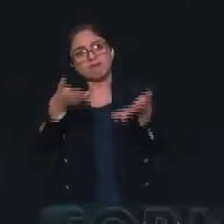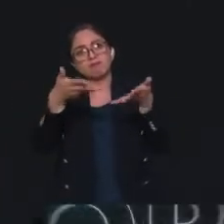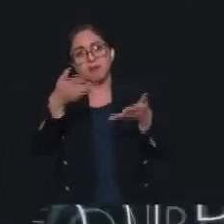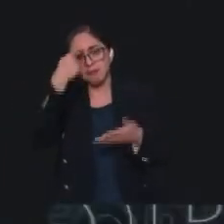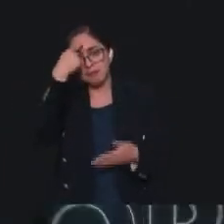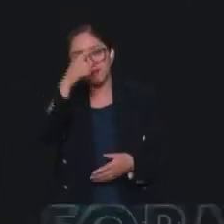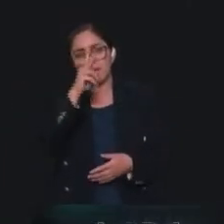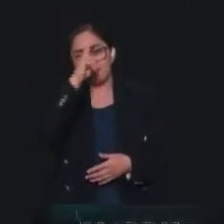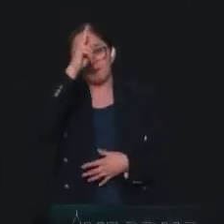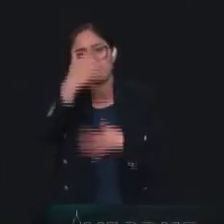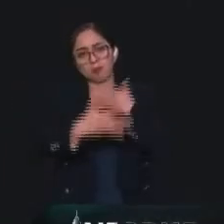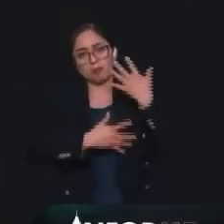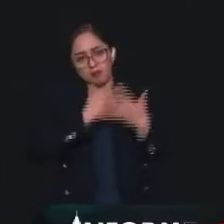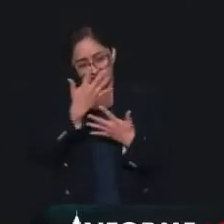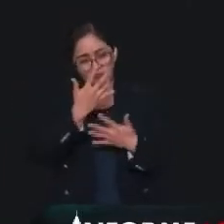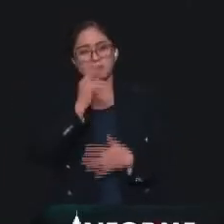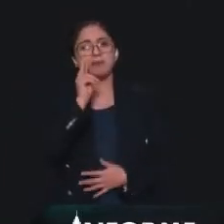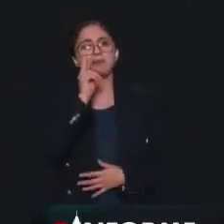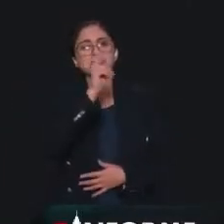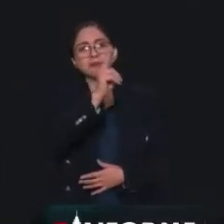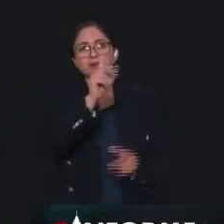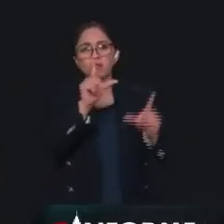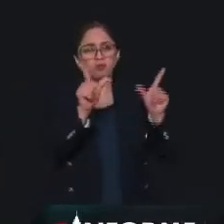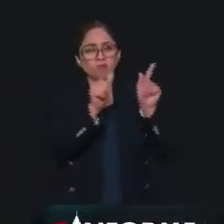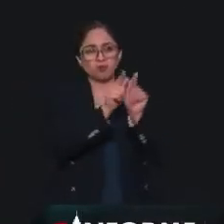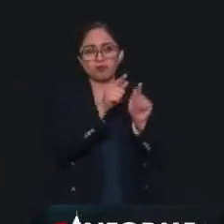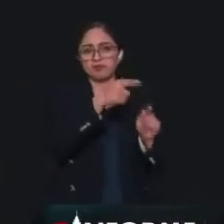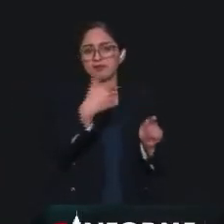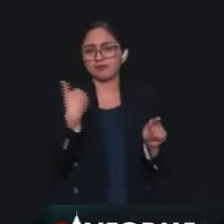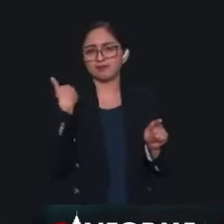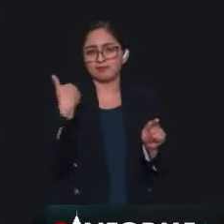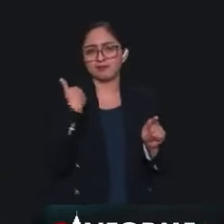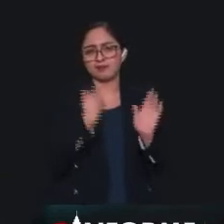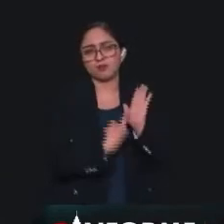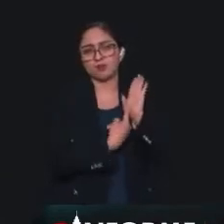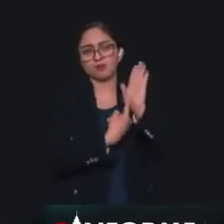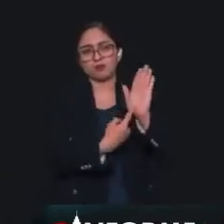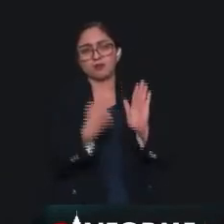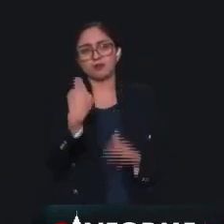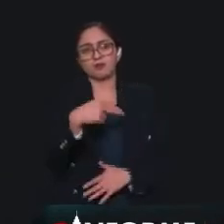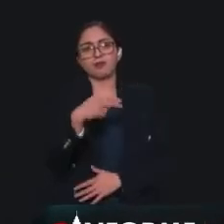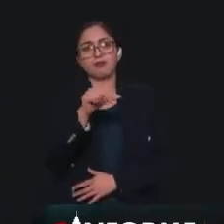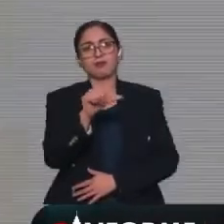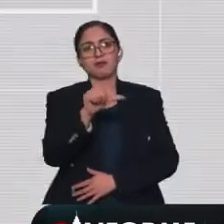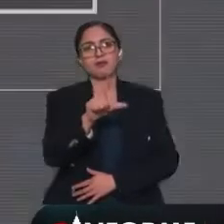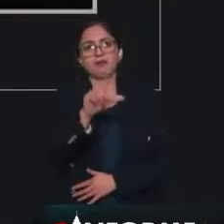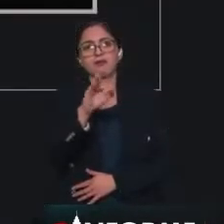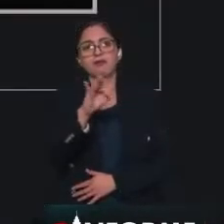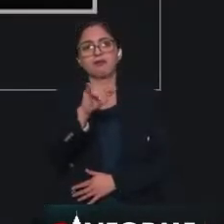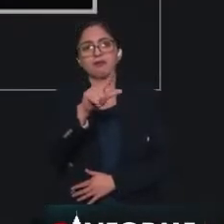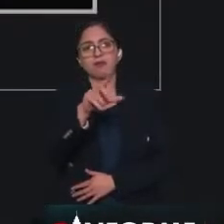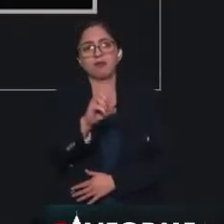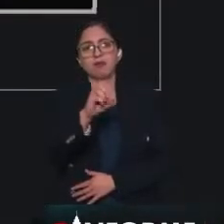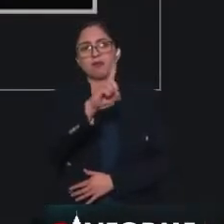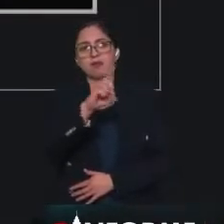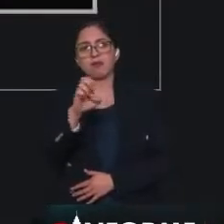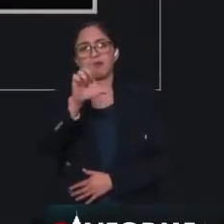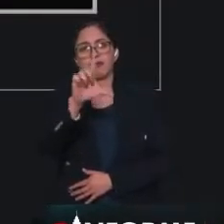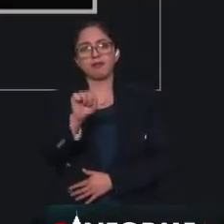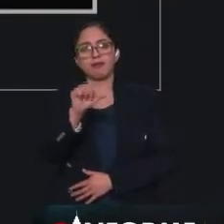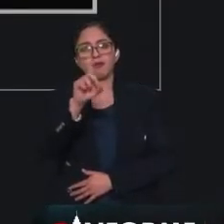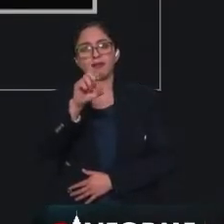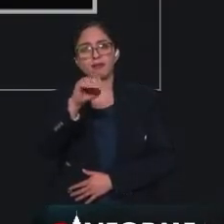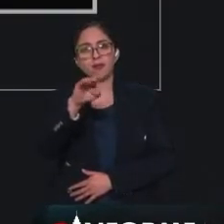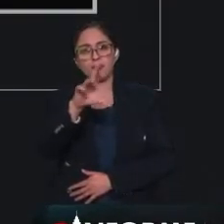ver, ya sea el fragmento de este documental que les tenemos preparado, que se llama El Filo de la Democracia, ahí la autora pues muestra